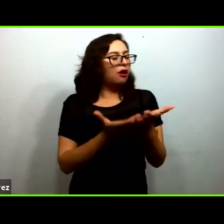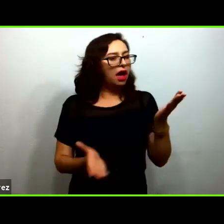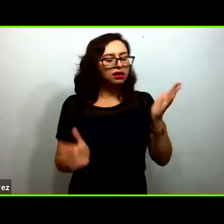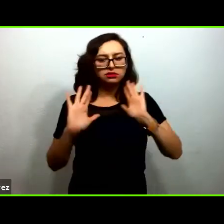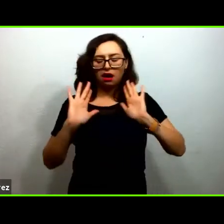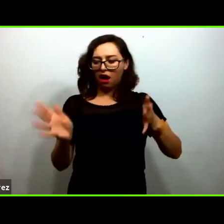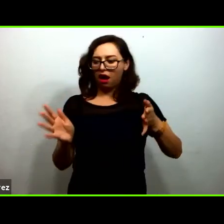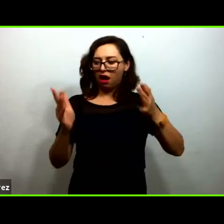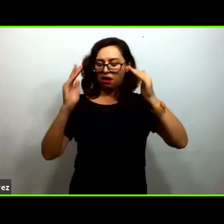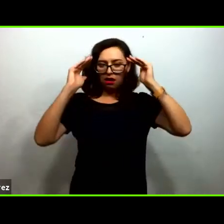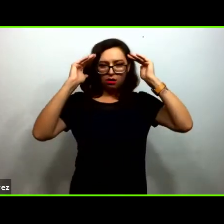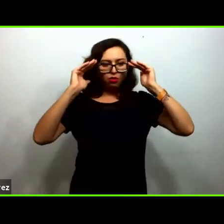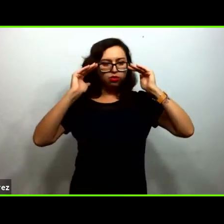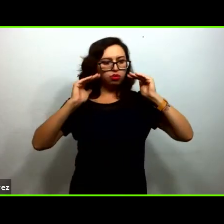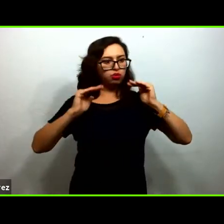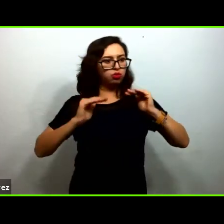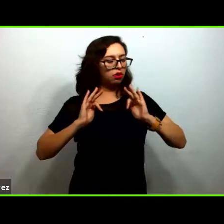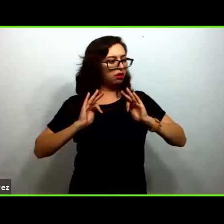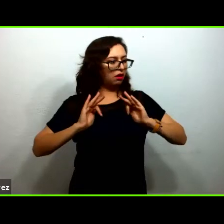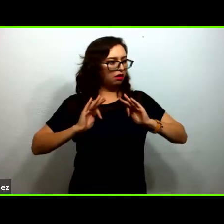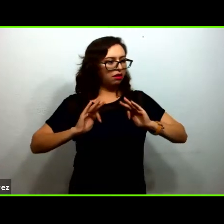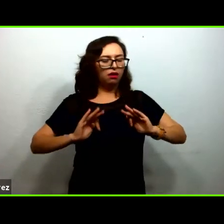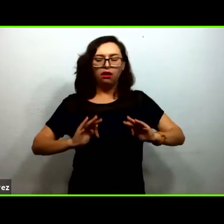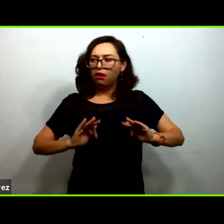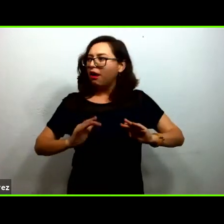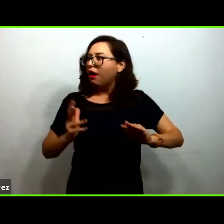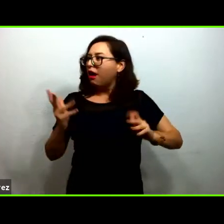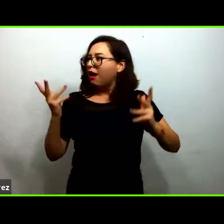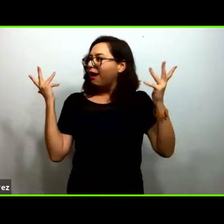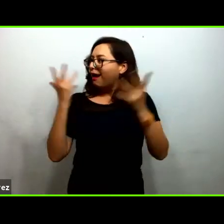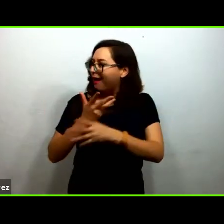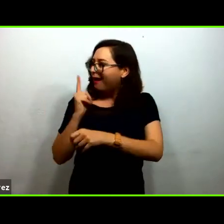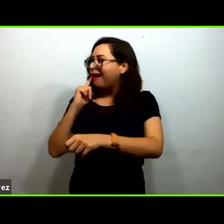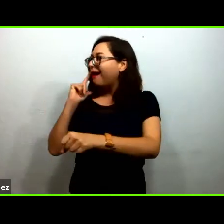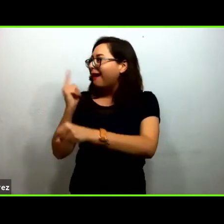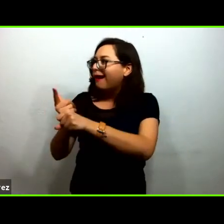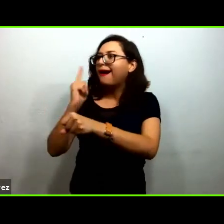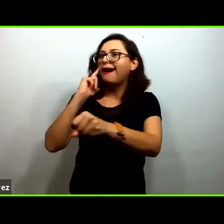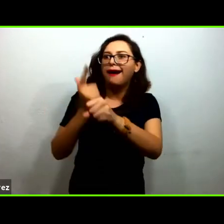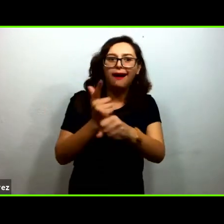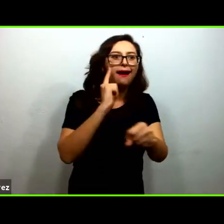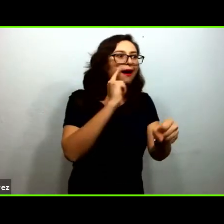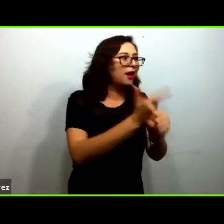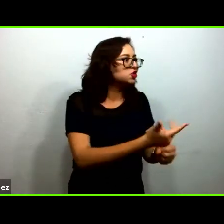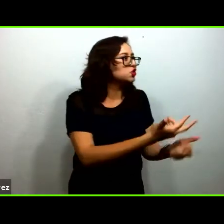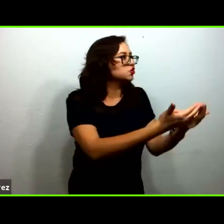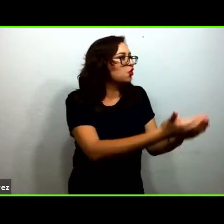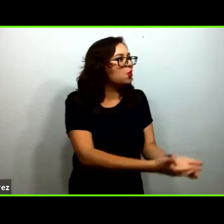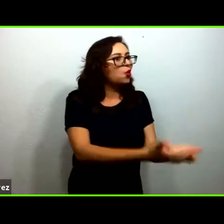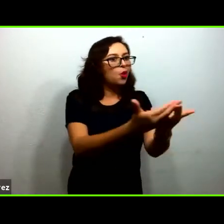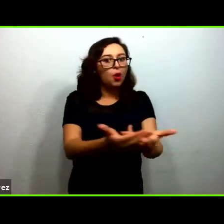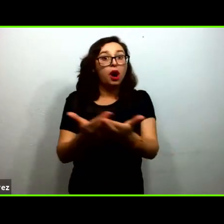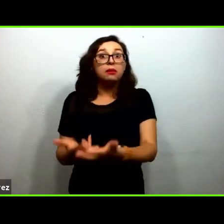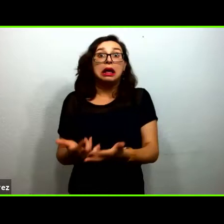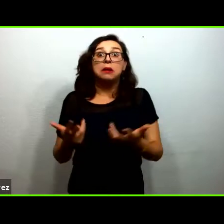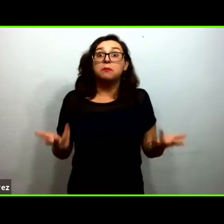que tenemos muchos recursos disponibles volviendo a la radio